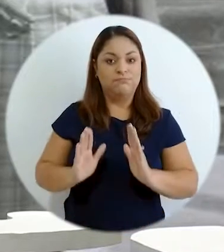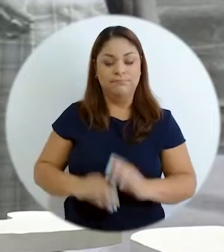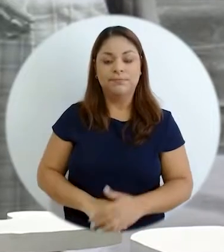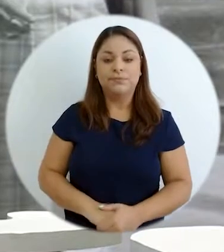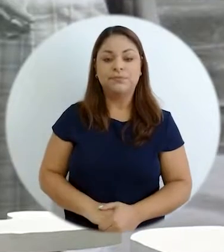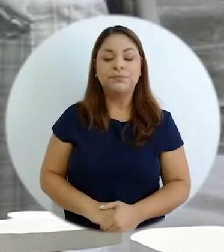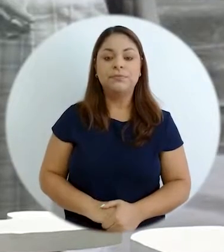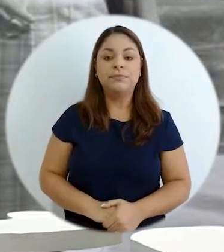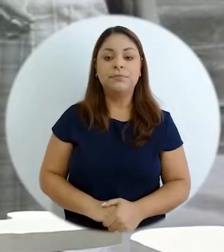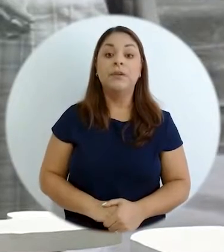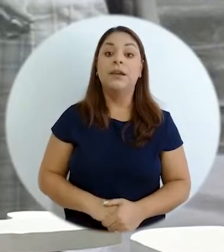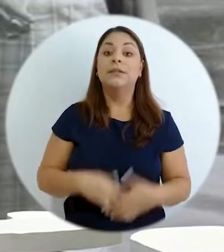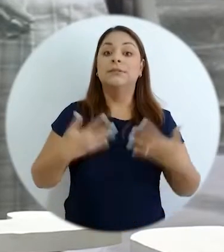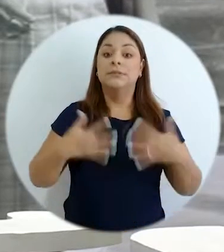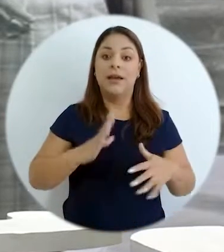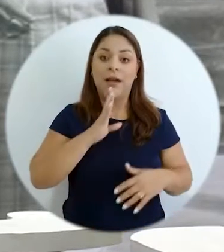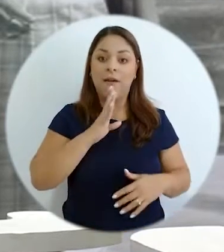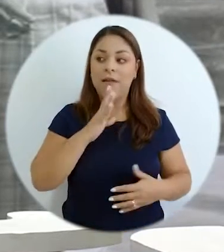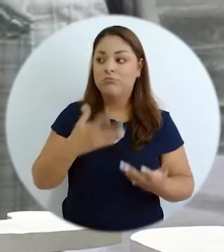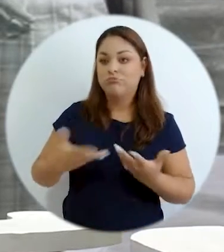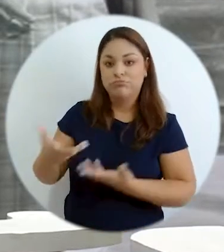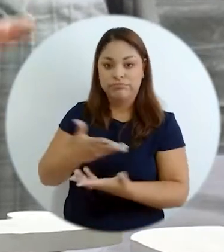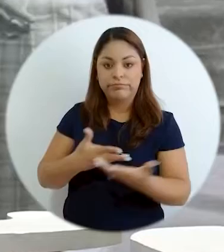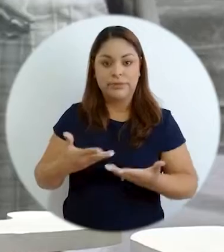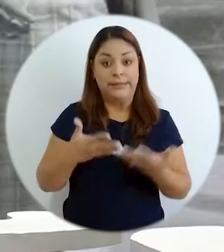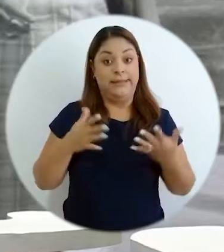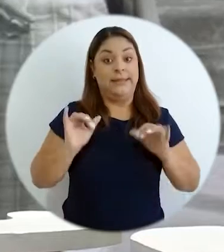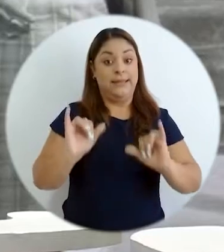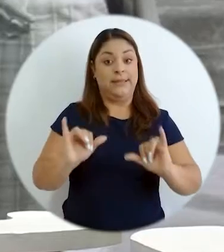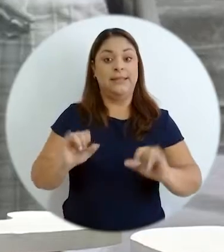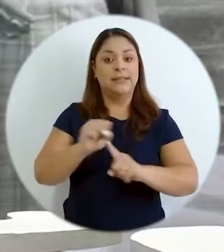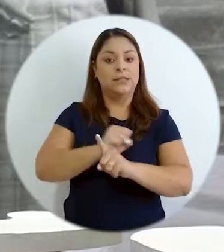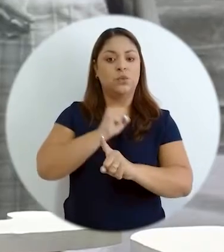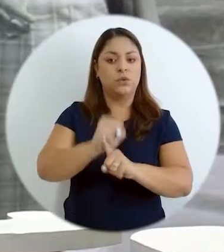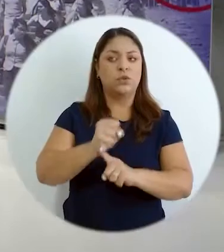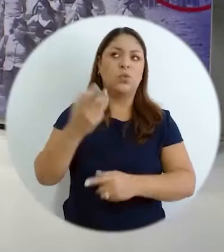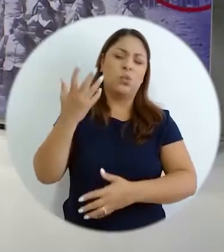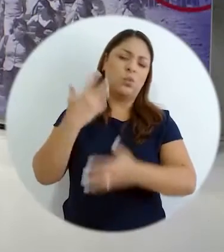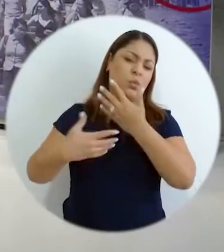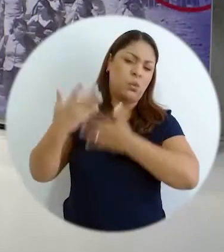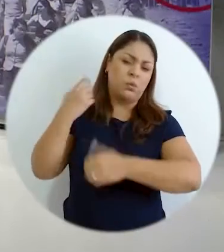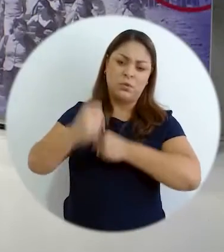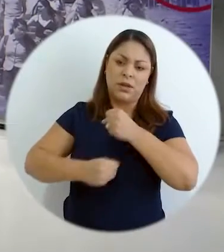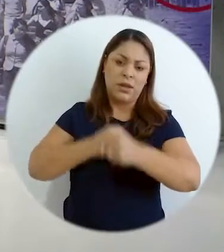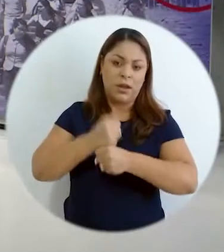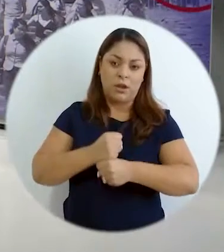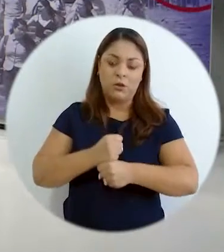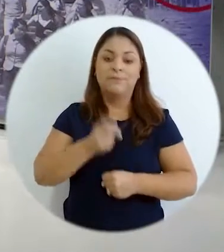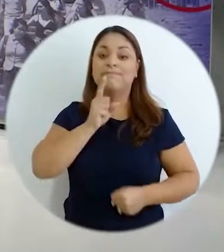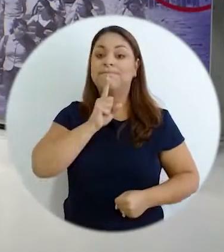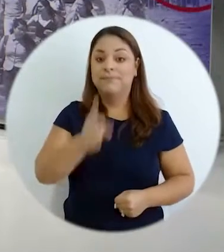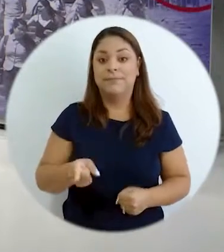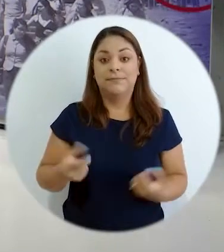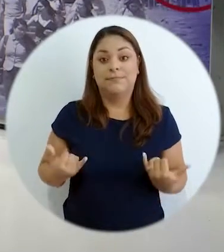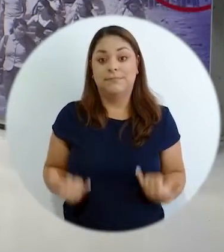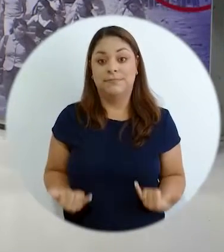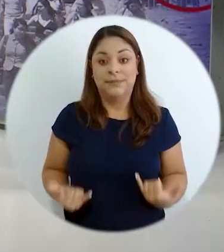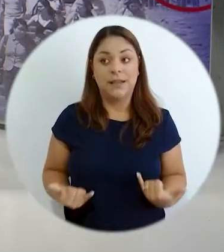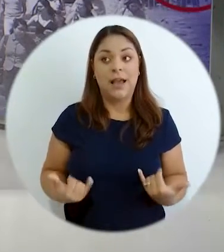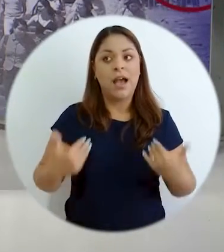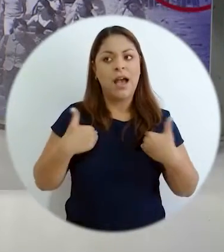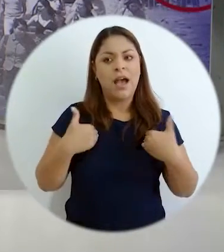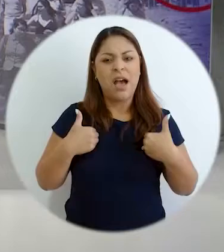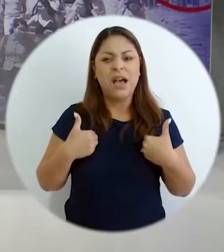futuro para sus hijos e hijas. Y precisamente conversábamos, ¿verdad?, de que esta es una situación de la que se viene hablando hace muchas décadas